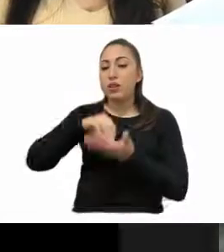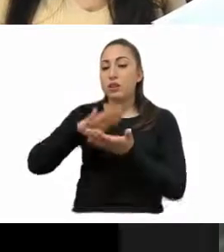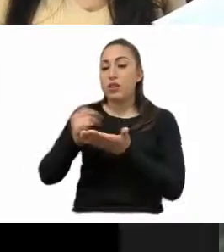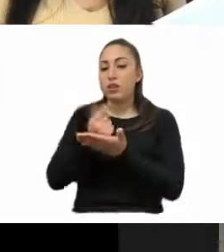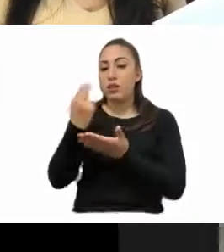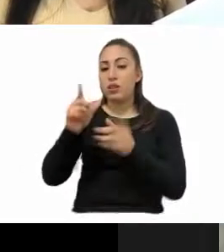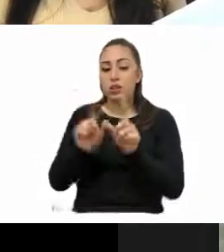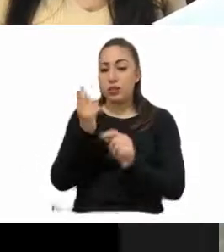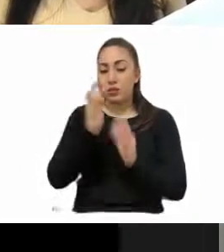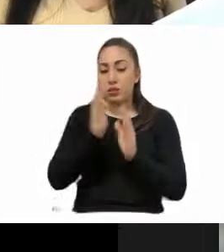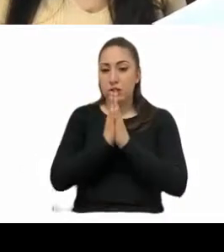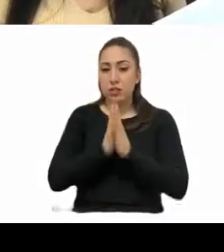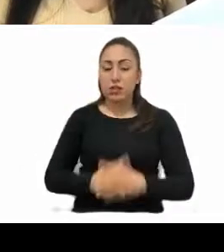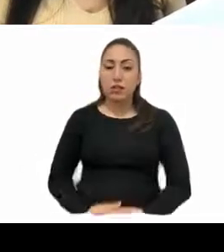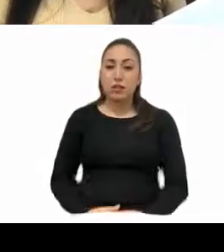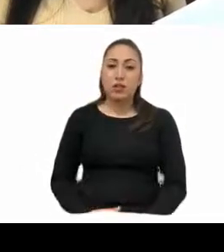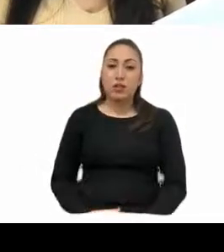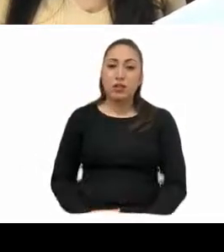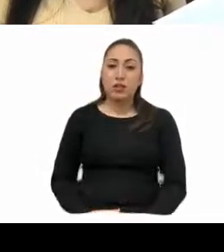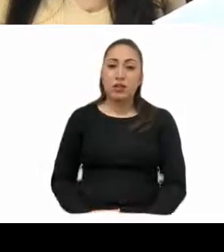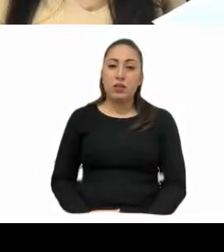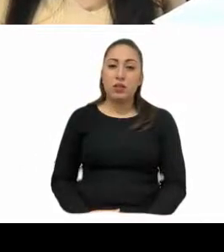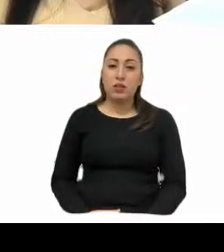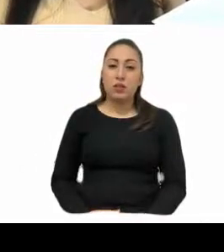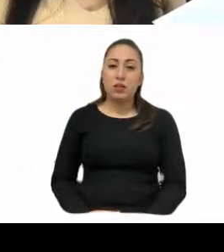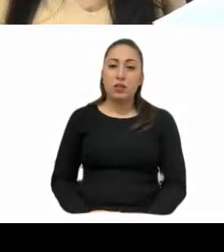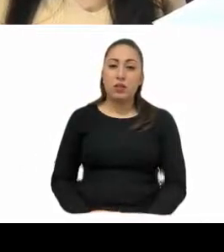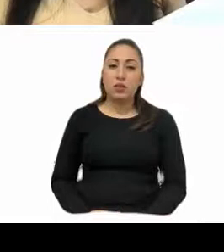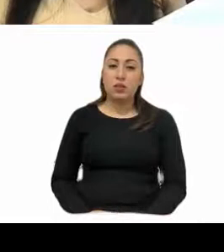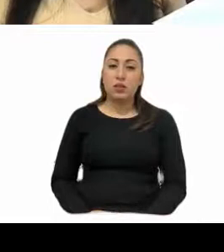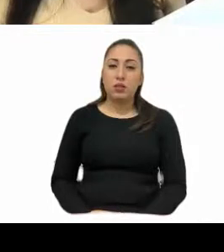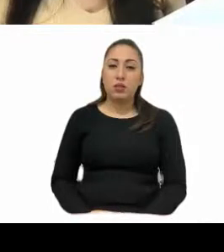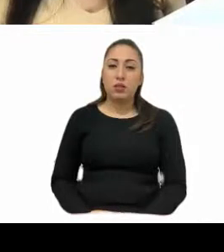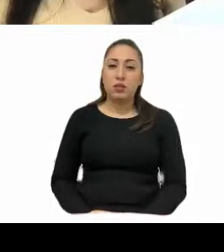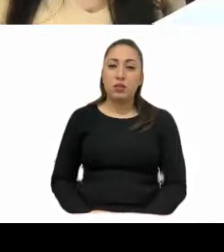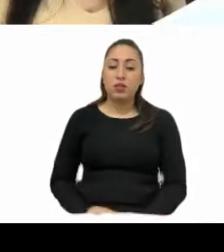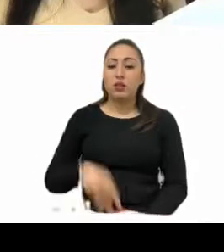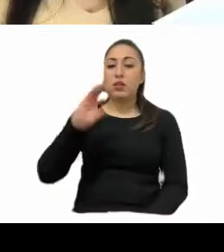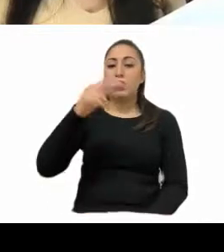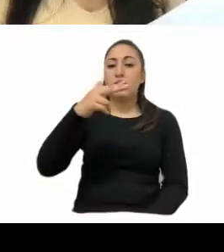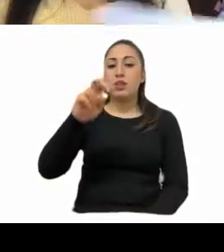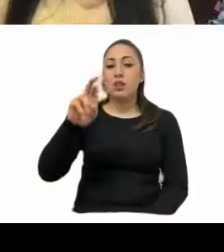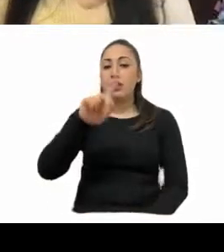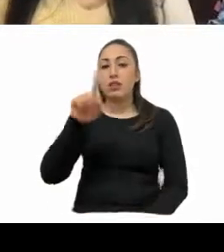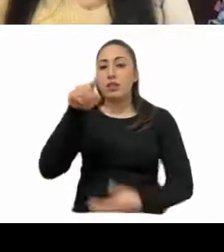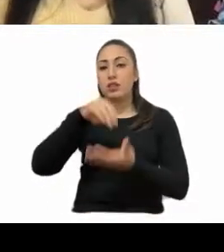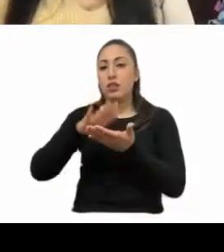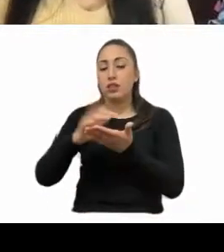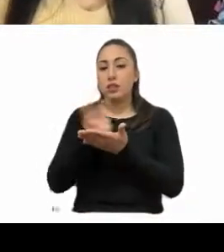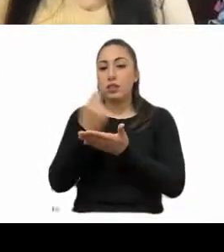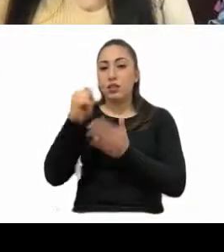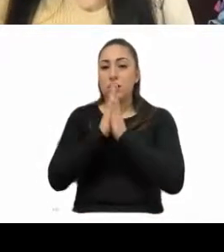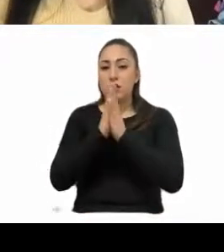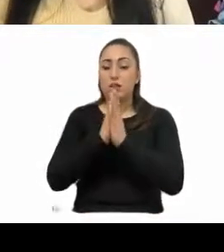Ah, ok. Y de la participación, diputada, secretaria. Guadalupe Chávez, también para mi asistencia, por favor. Para mi asistencia, Guadalupe Chávez,